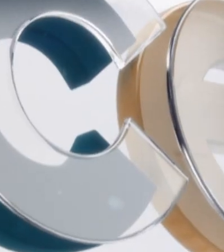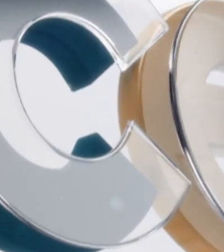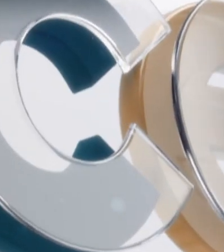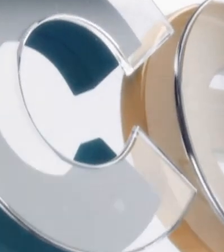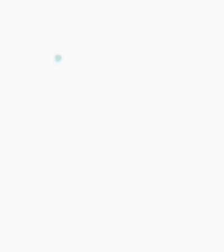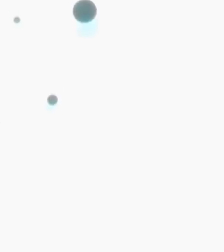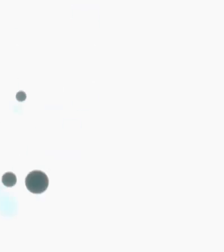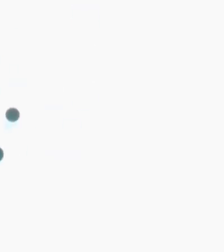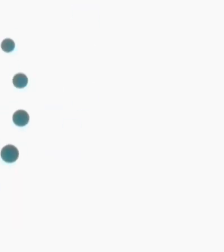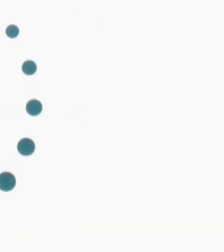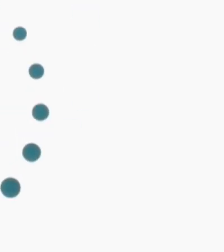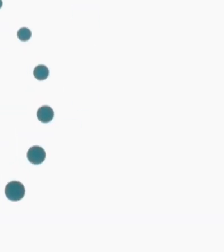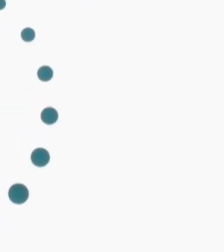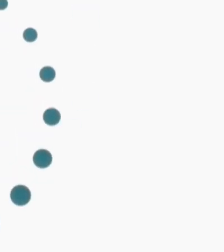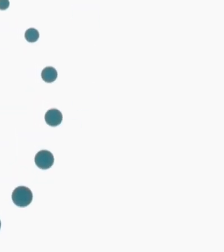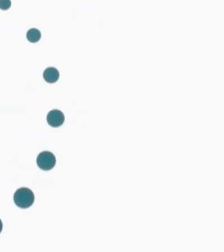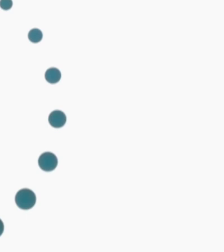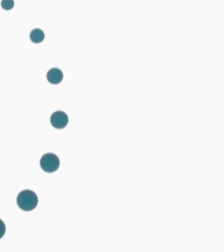sumado saludable preocupa a